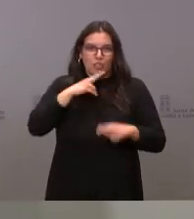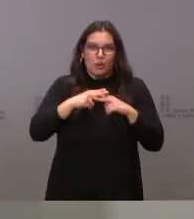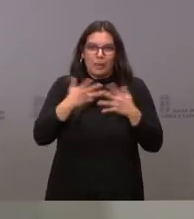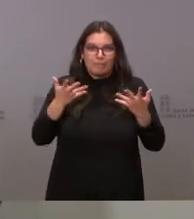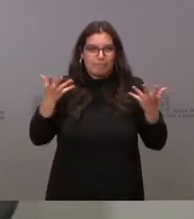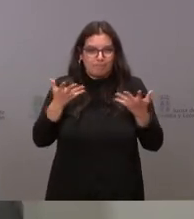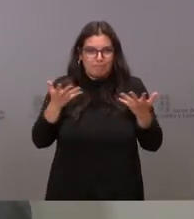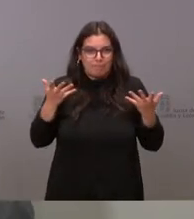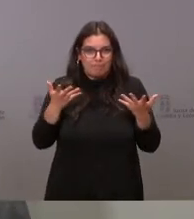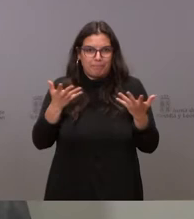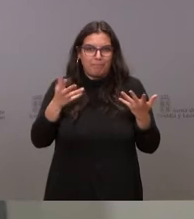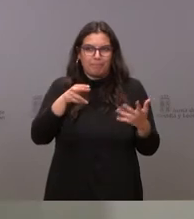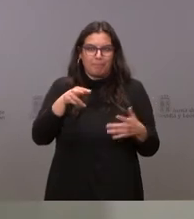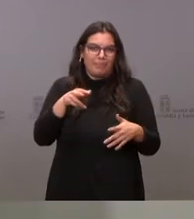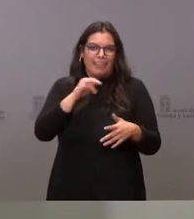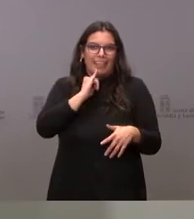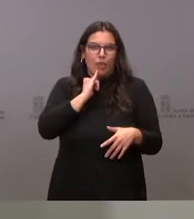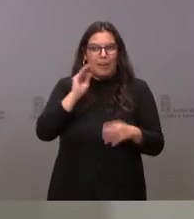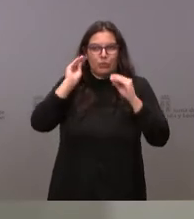El Estonio no es nuestra especialidad.